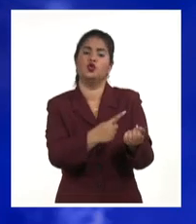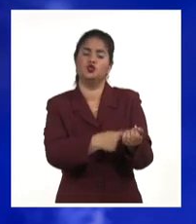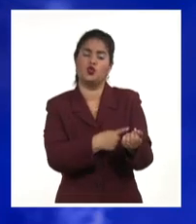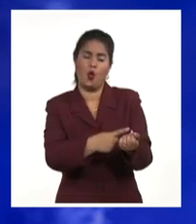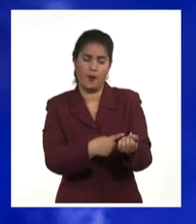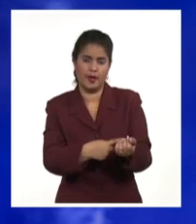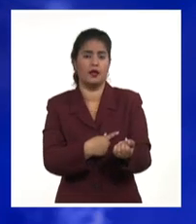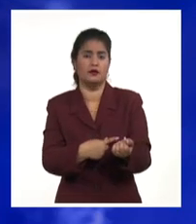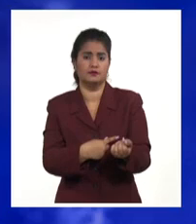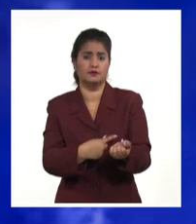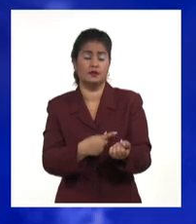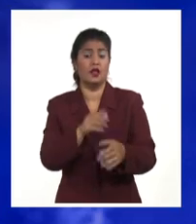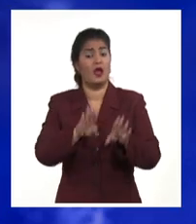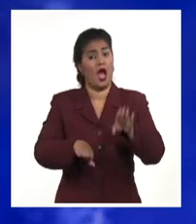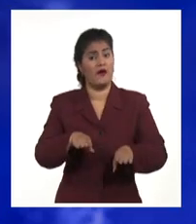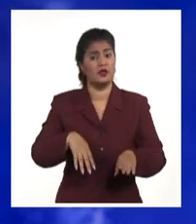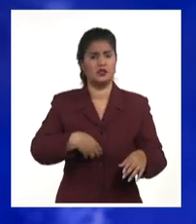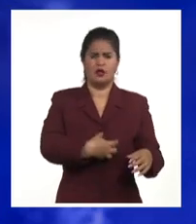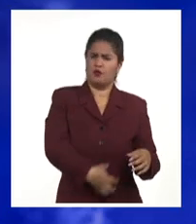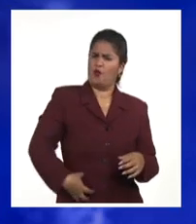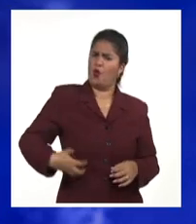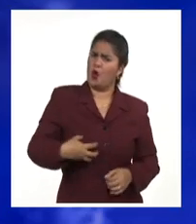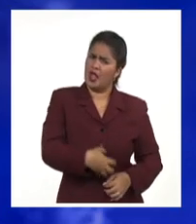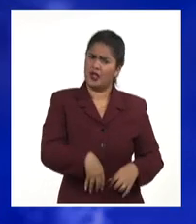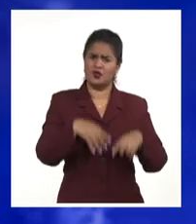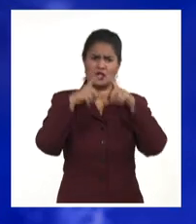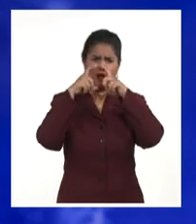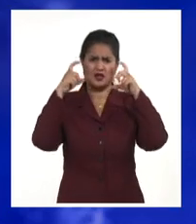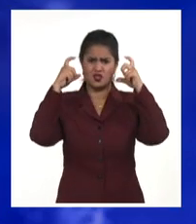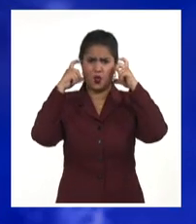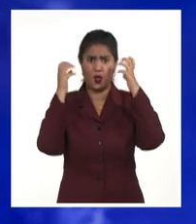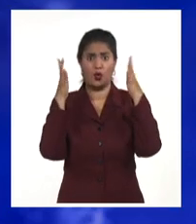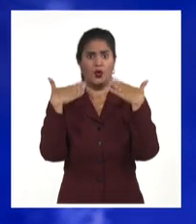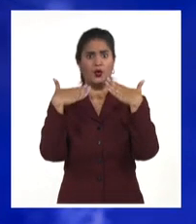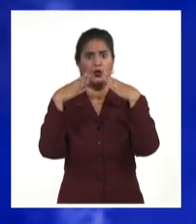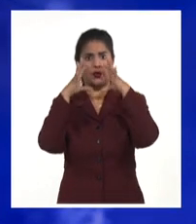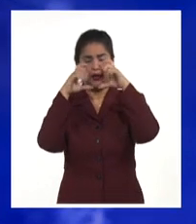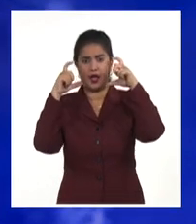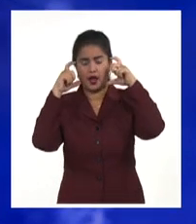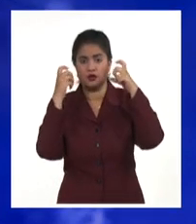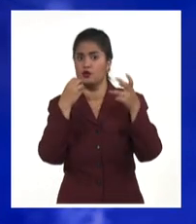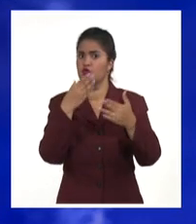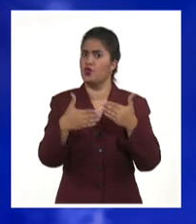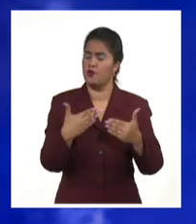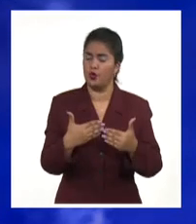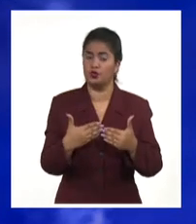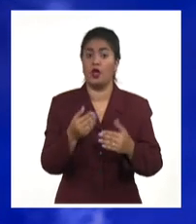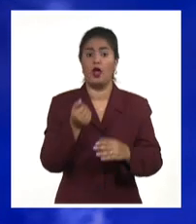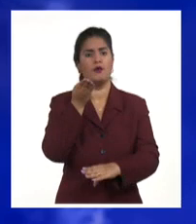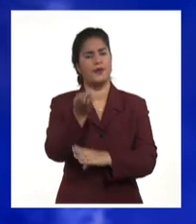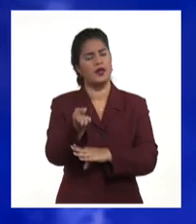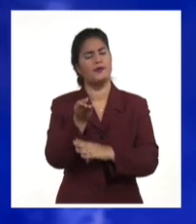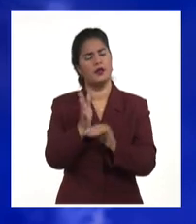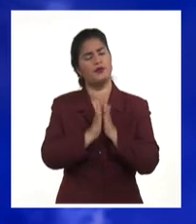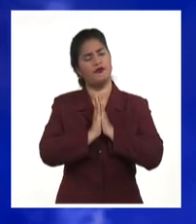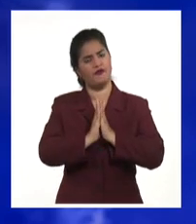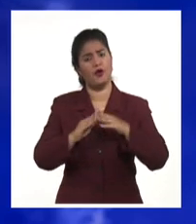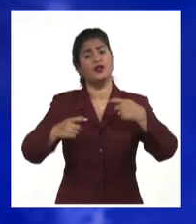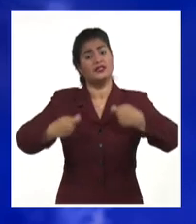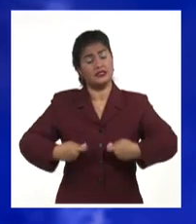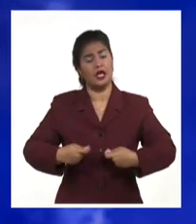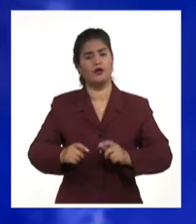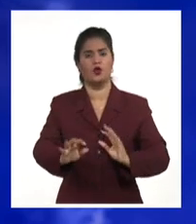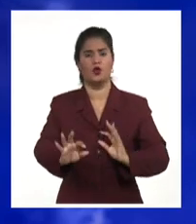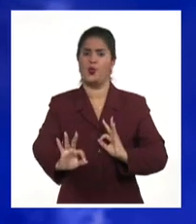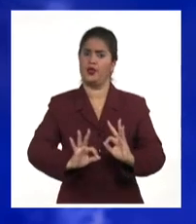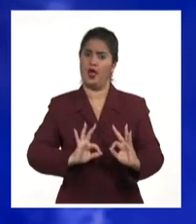pero lo que le pedimos es en este sprint final, pudiéramos decir, quizás en este año